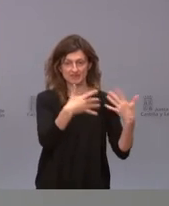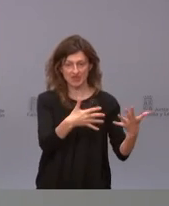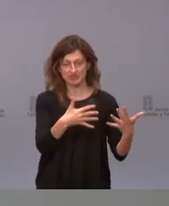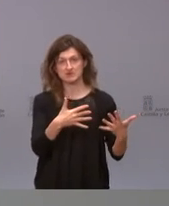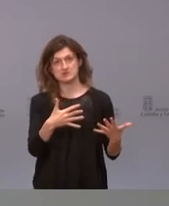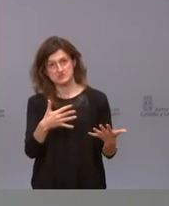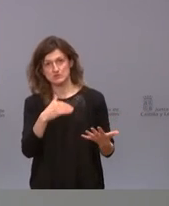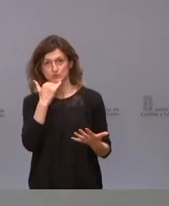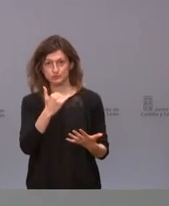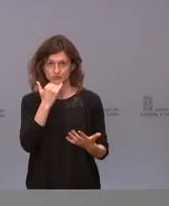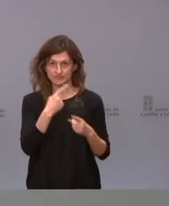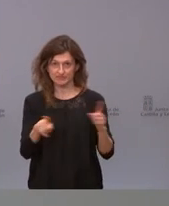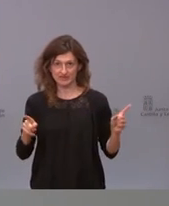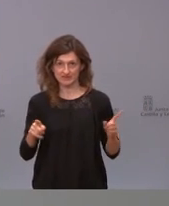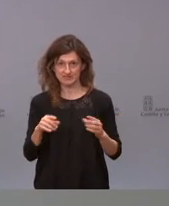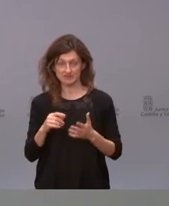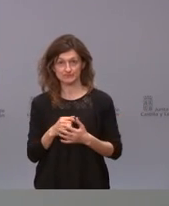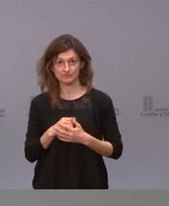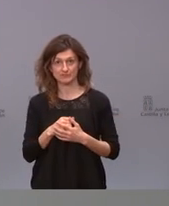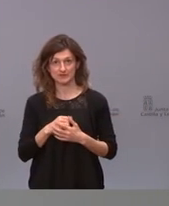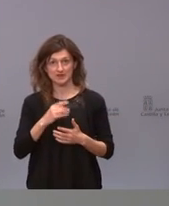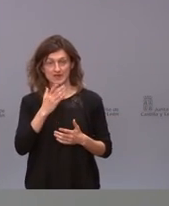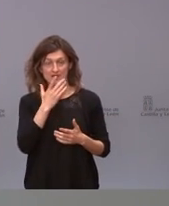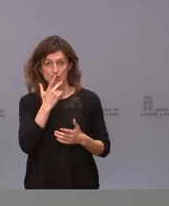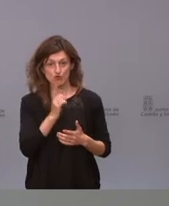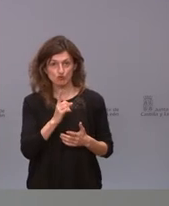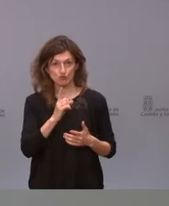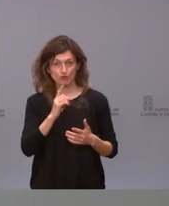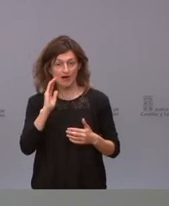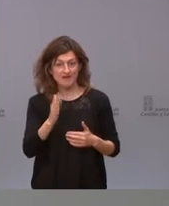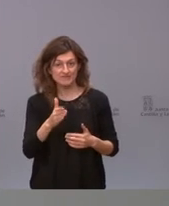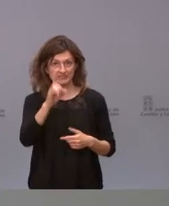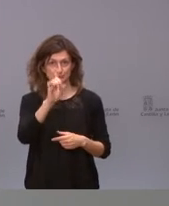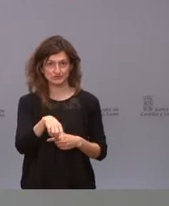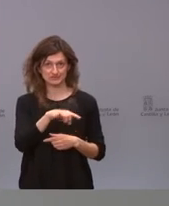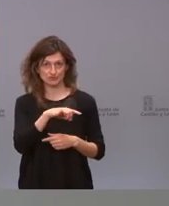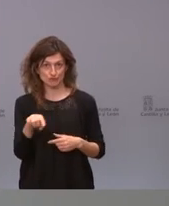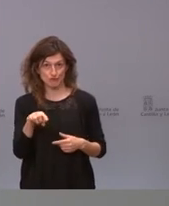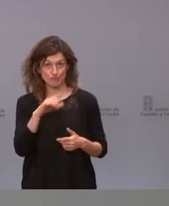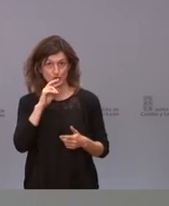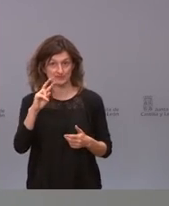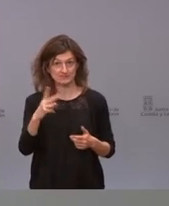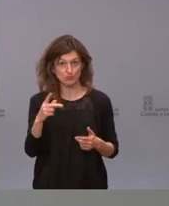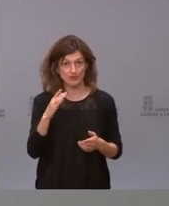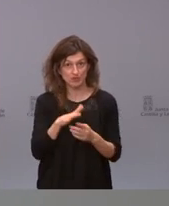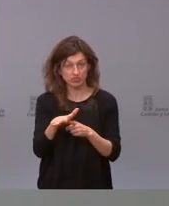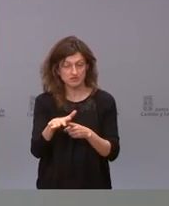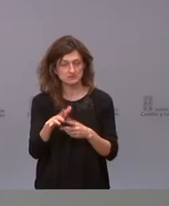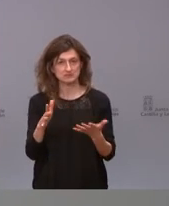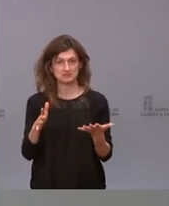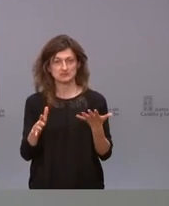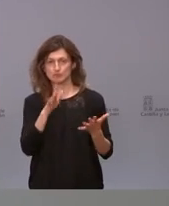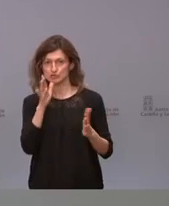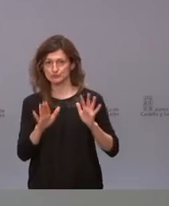entonces eso evidentemente no es lo mismo el desconocimiento de la envergadura que podía tener el efecto secundario es lo que hizo